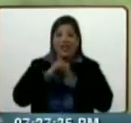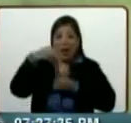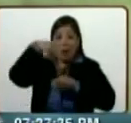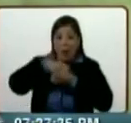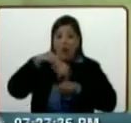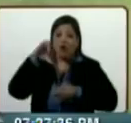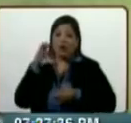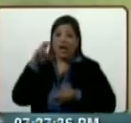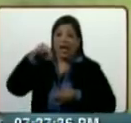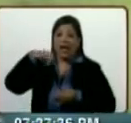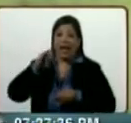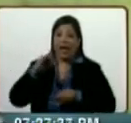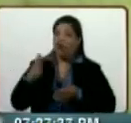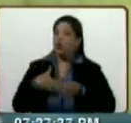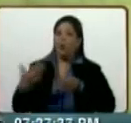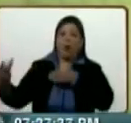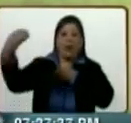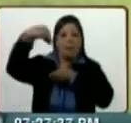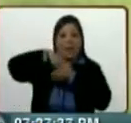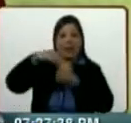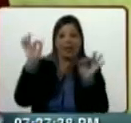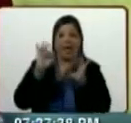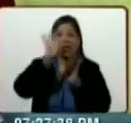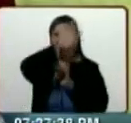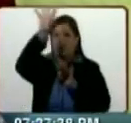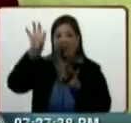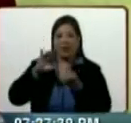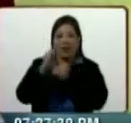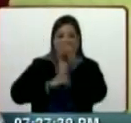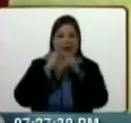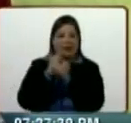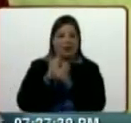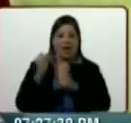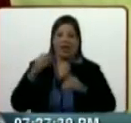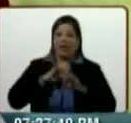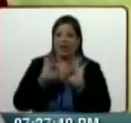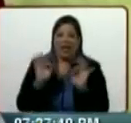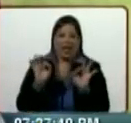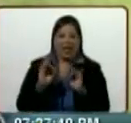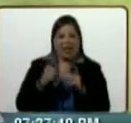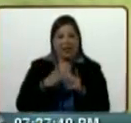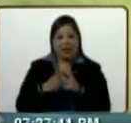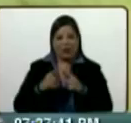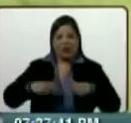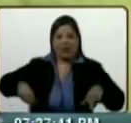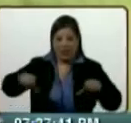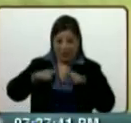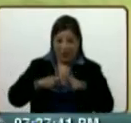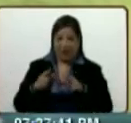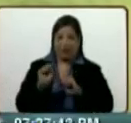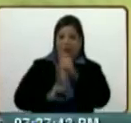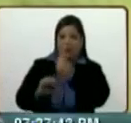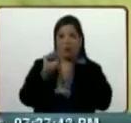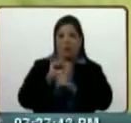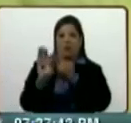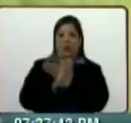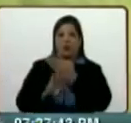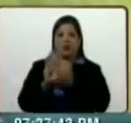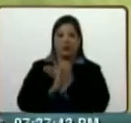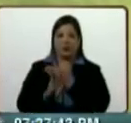data electoral va por un sistema seguro auditado previamente por todos los actores políticos y que será auditado